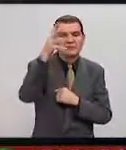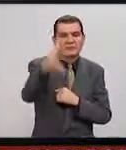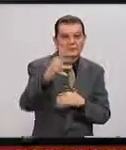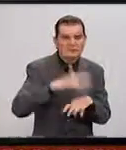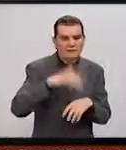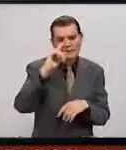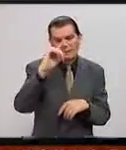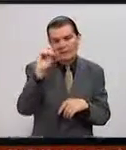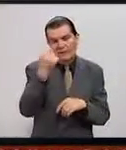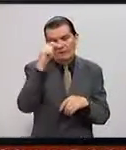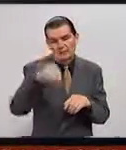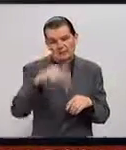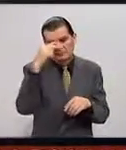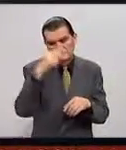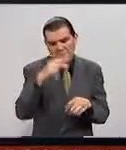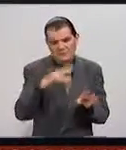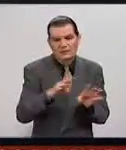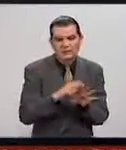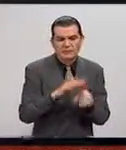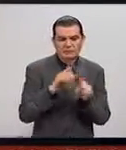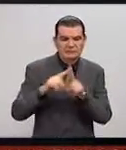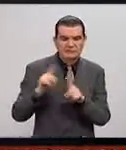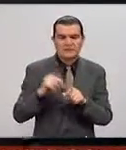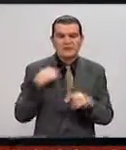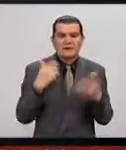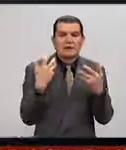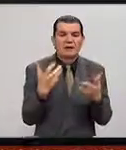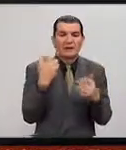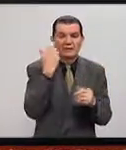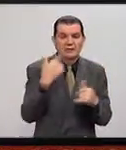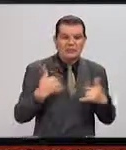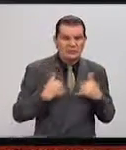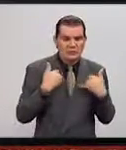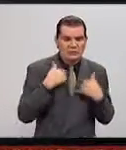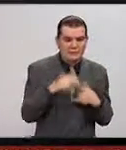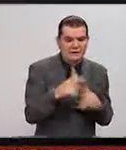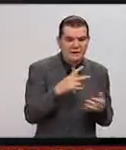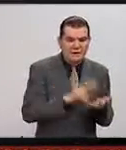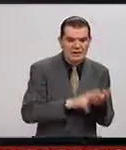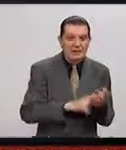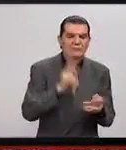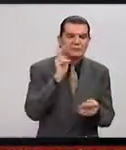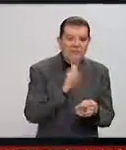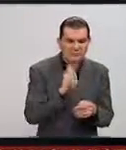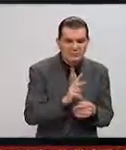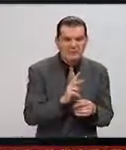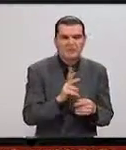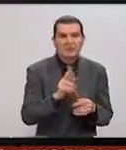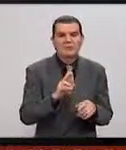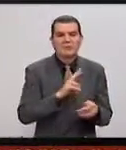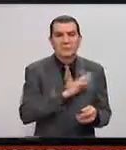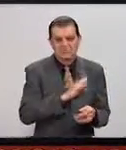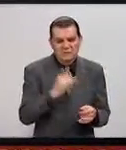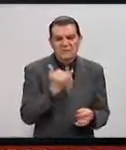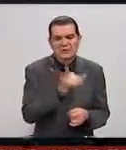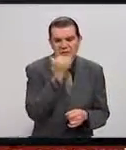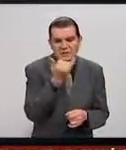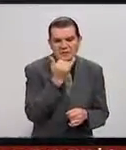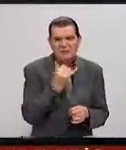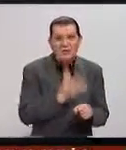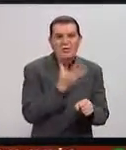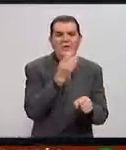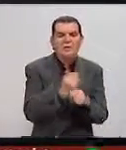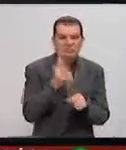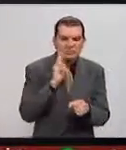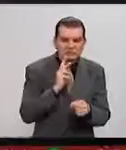Técnico de Monterrey y en muchas instituciones educativas. Y lo que pretendemos es que los chicos sepan que se vale probar, se vale equivocarse en el camino y se vale volver